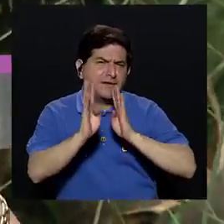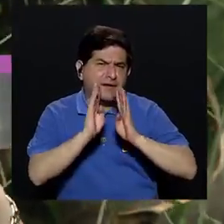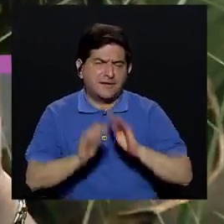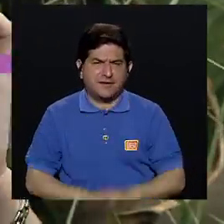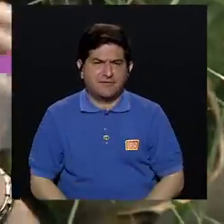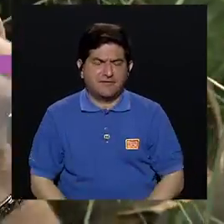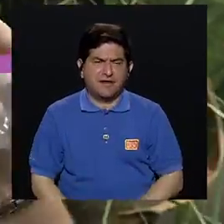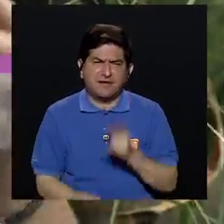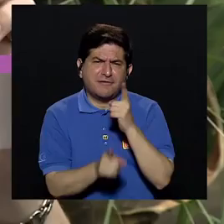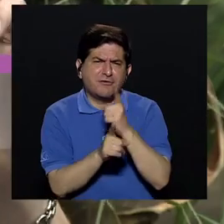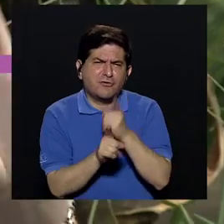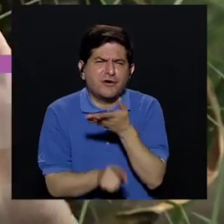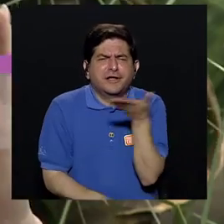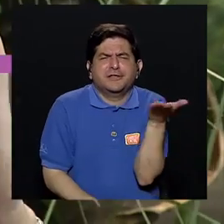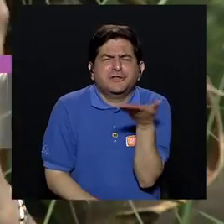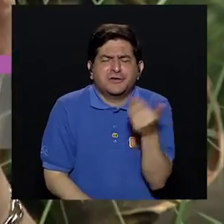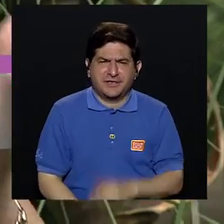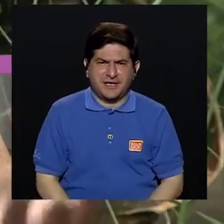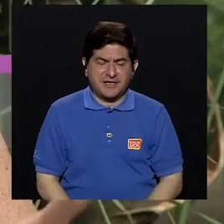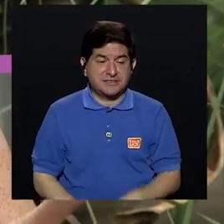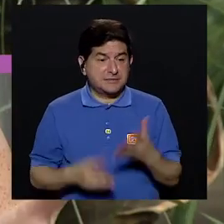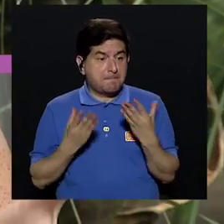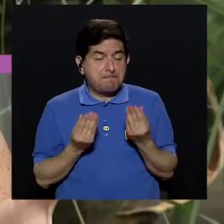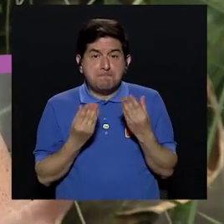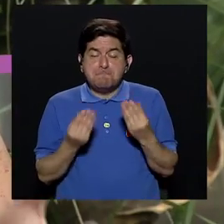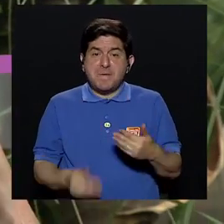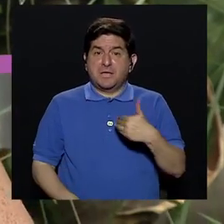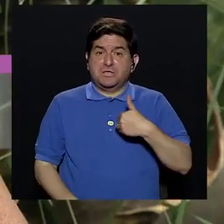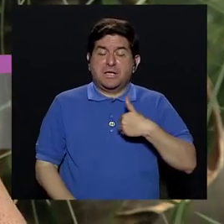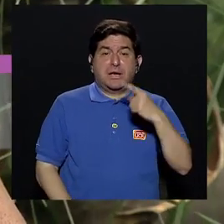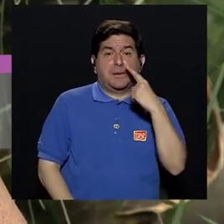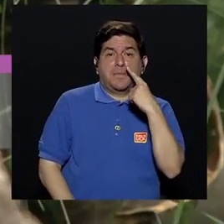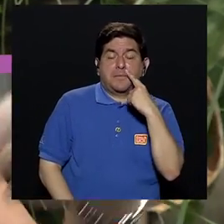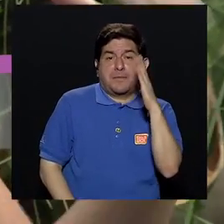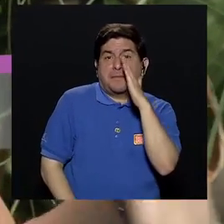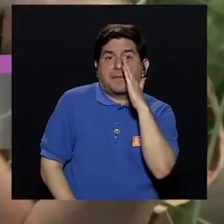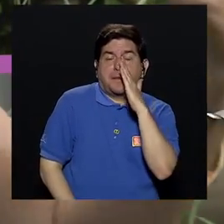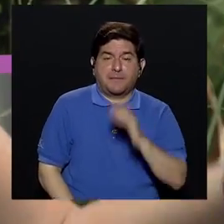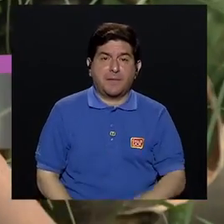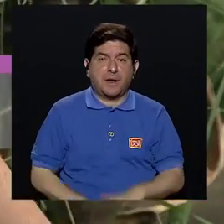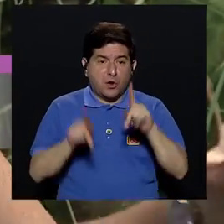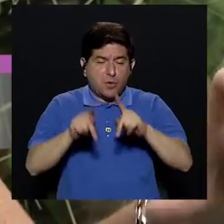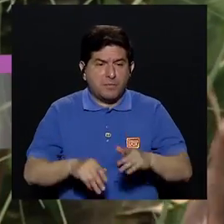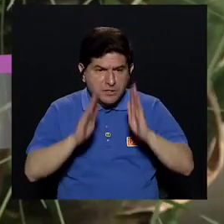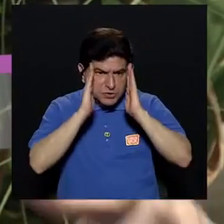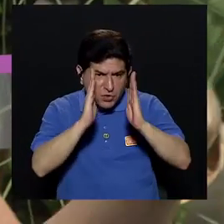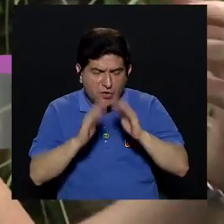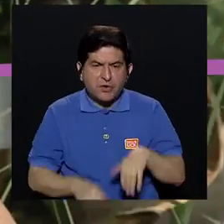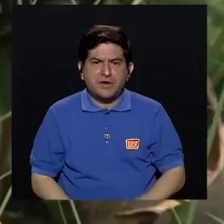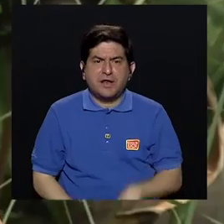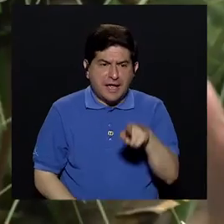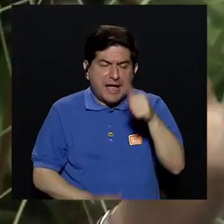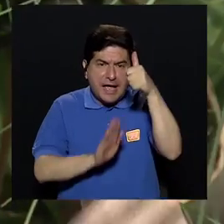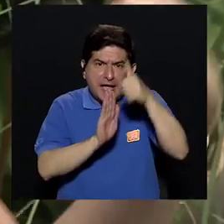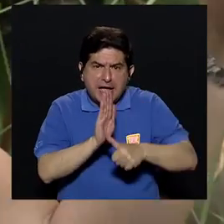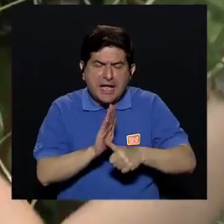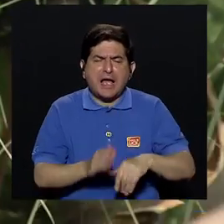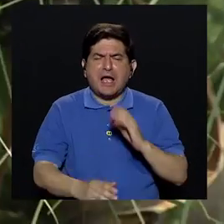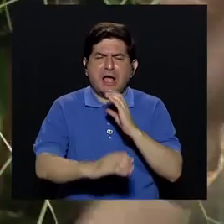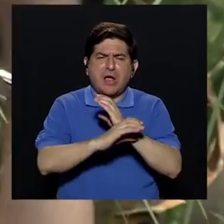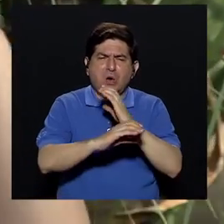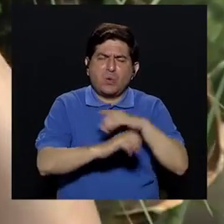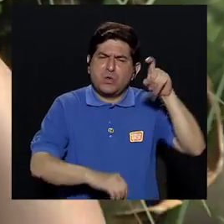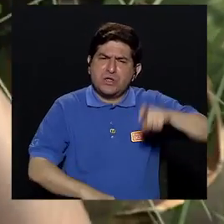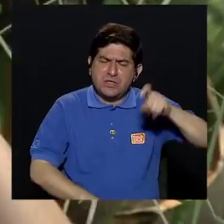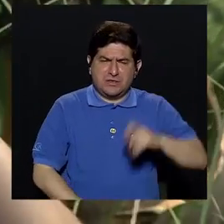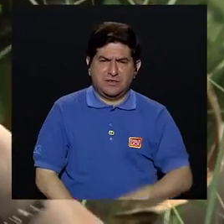qué es lo conveniente, porque muchas veces hay mucho temor, ¿verdad?, de papá, mamá o cuidador someterse a ese tipo de cirugía por los cuidados que